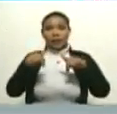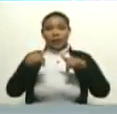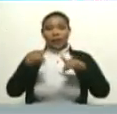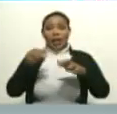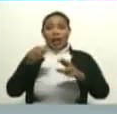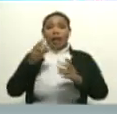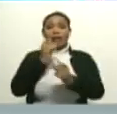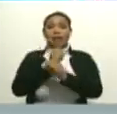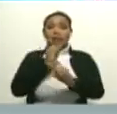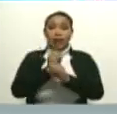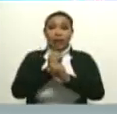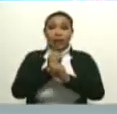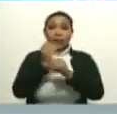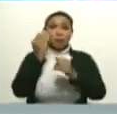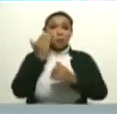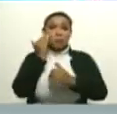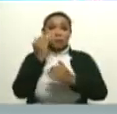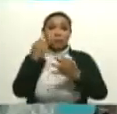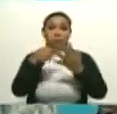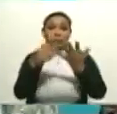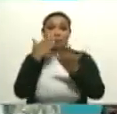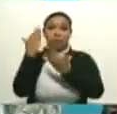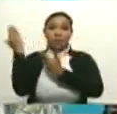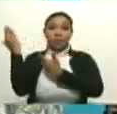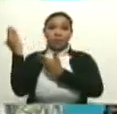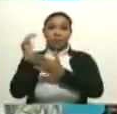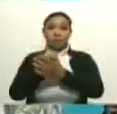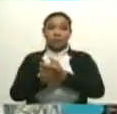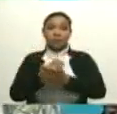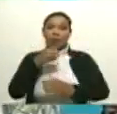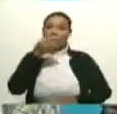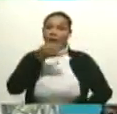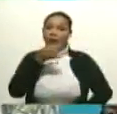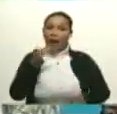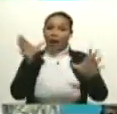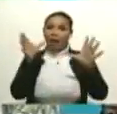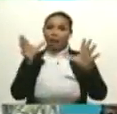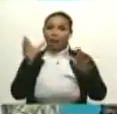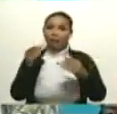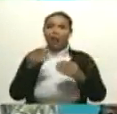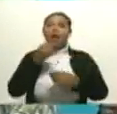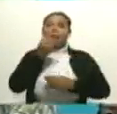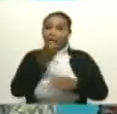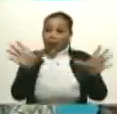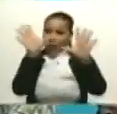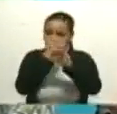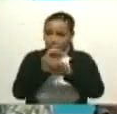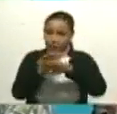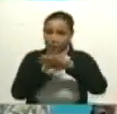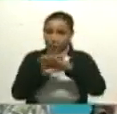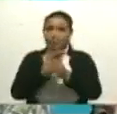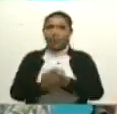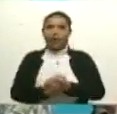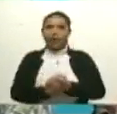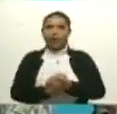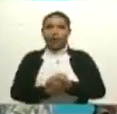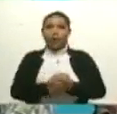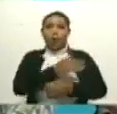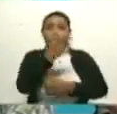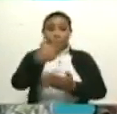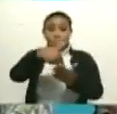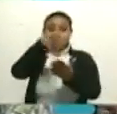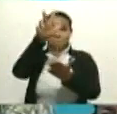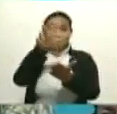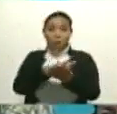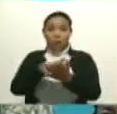paredes. ¿Qué me dices, Ernesto? Adelante. Buenas tardes, presidente. Buenas noches. Bueno, muy contento, de verdad. Usted aprobó